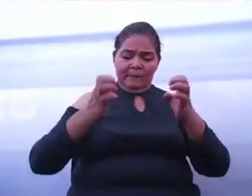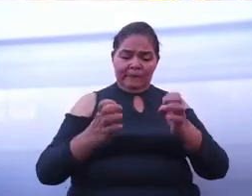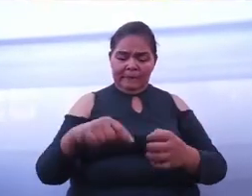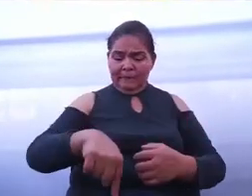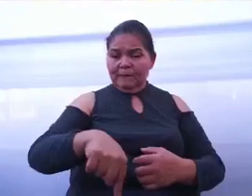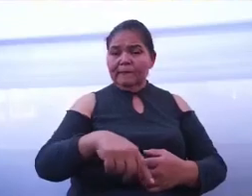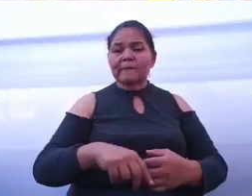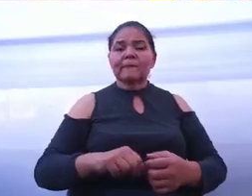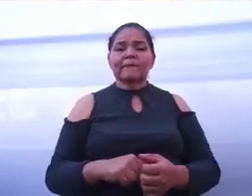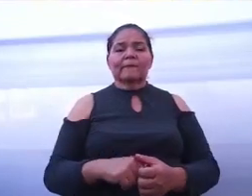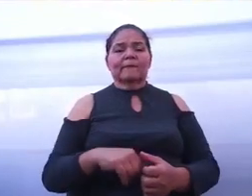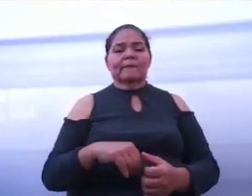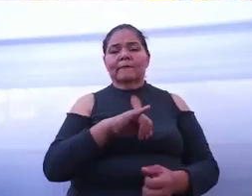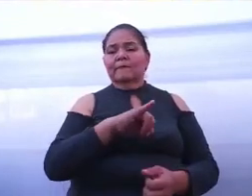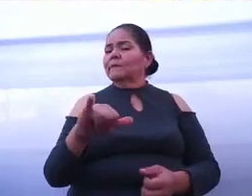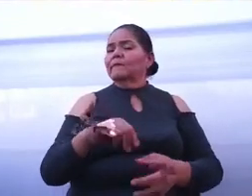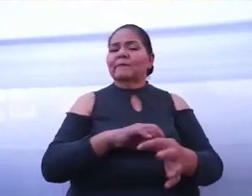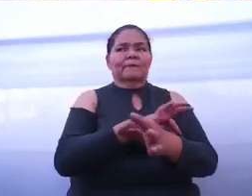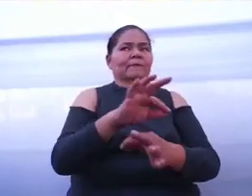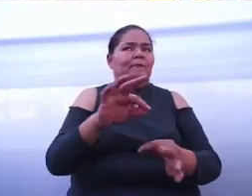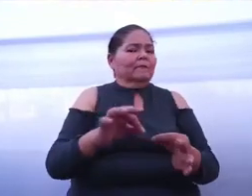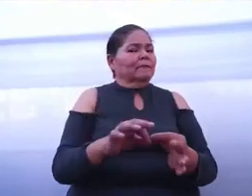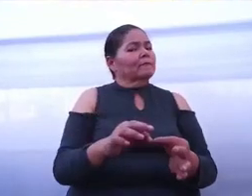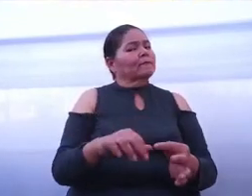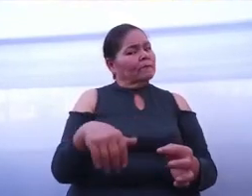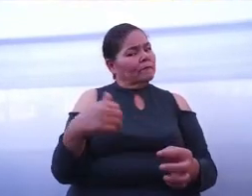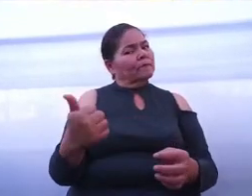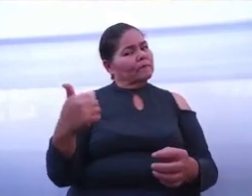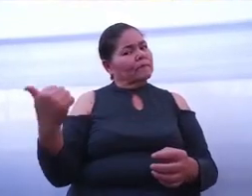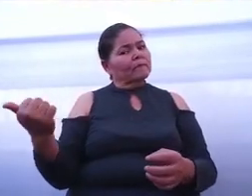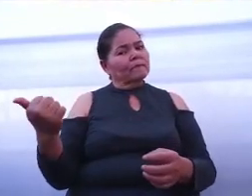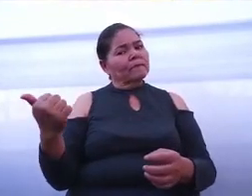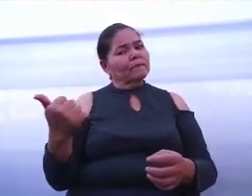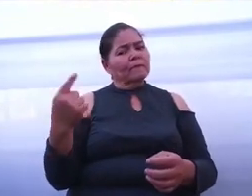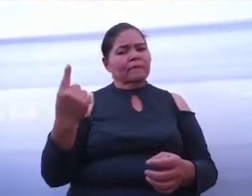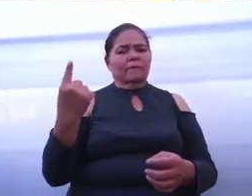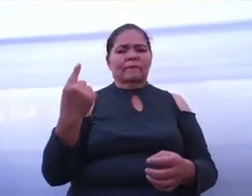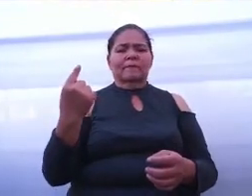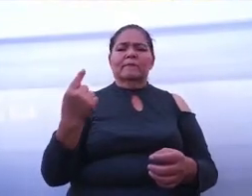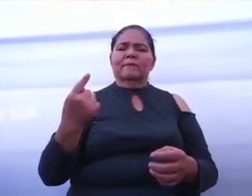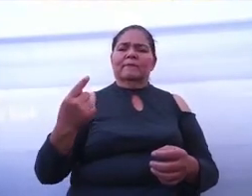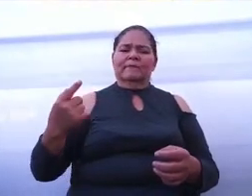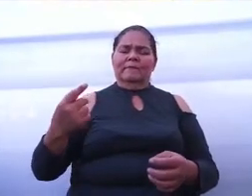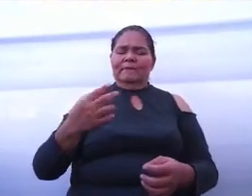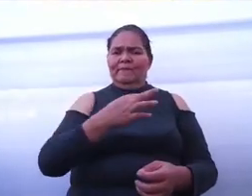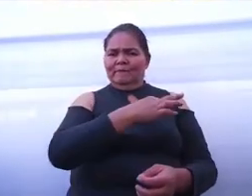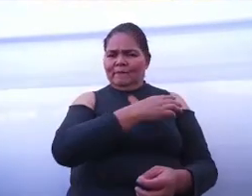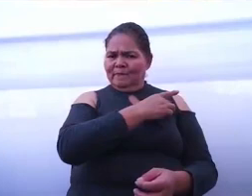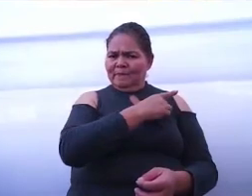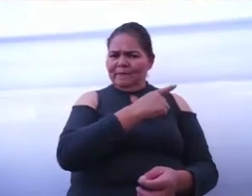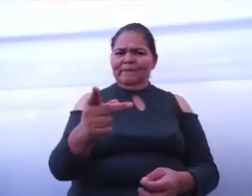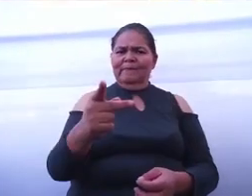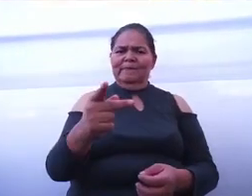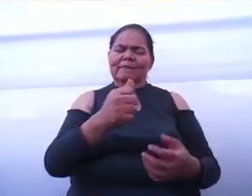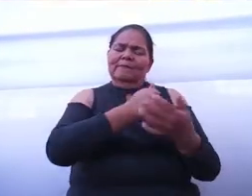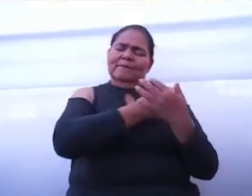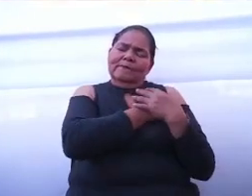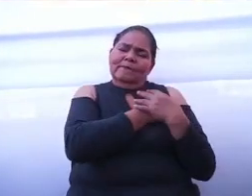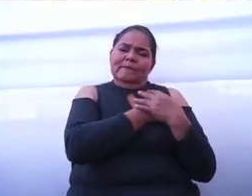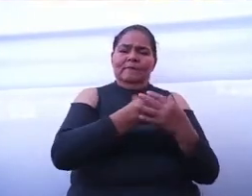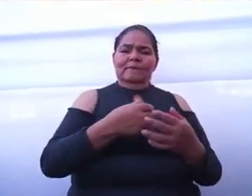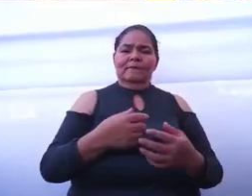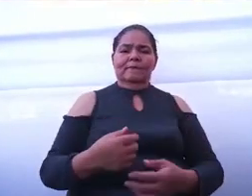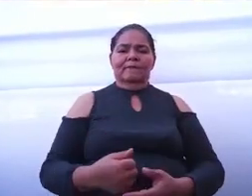y a todos aquellos que con su valentía y conciencia social nos